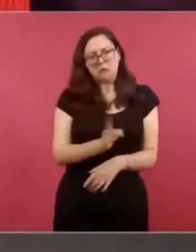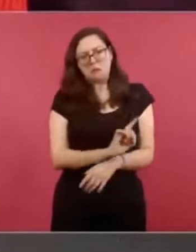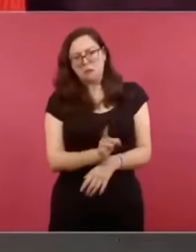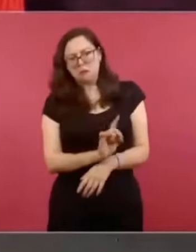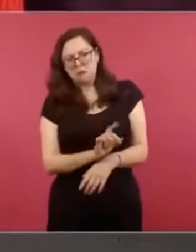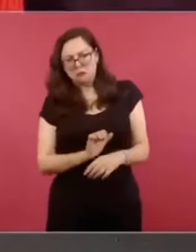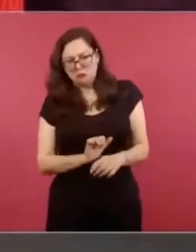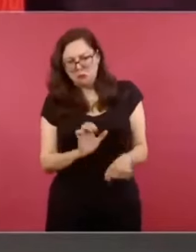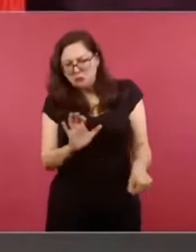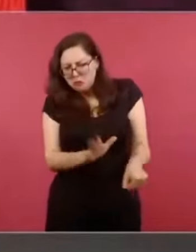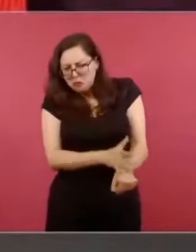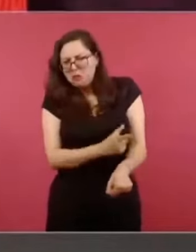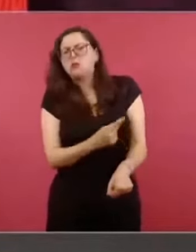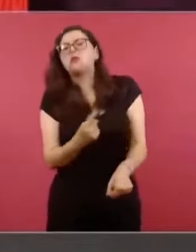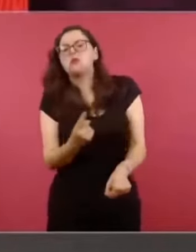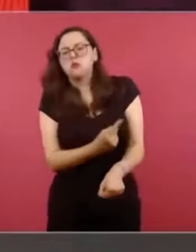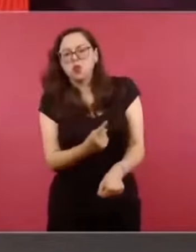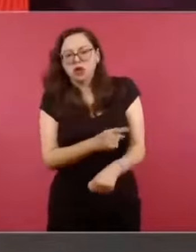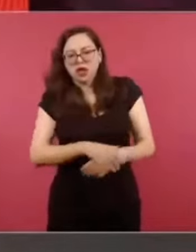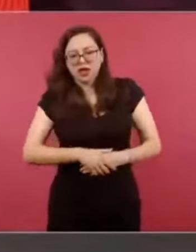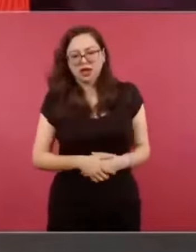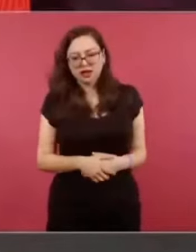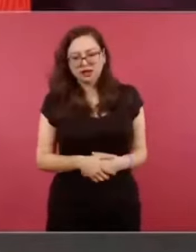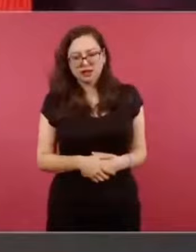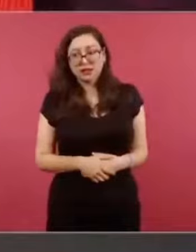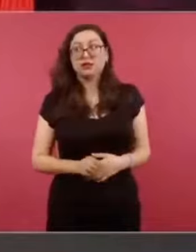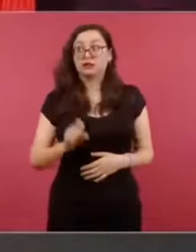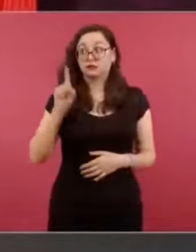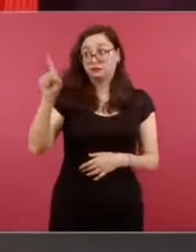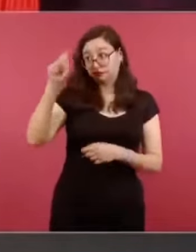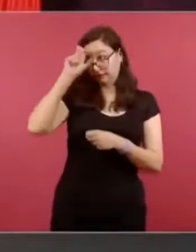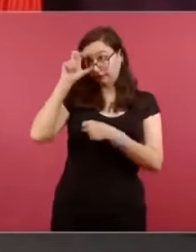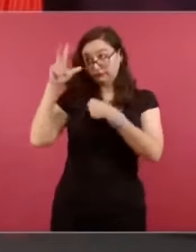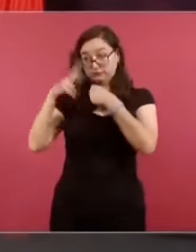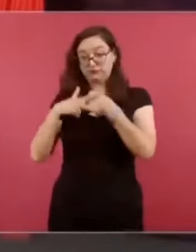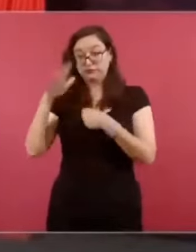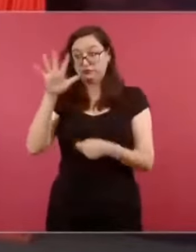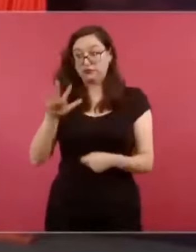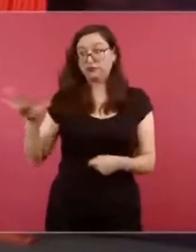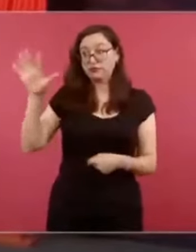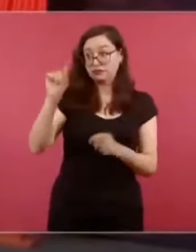seguridad desde que se nace hasta que se muere,